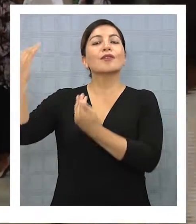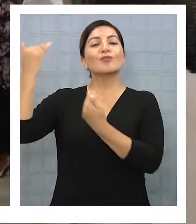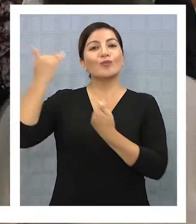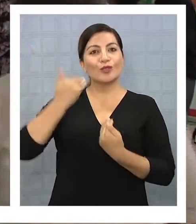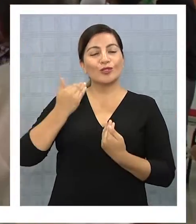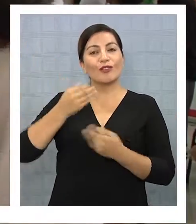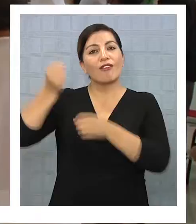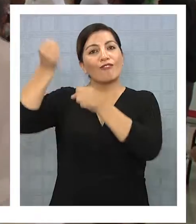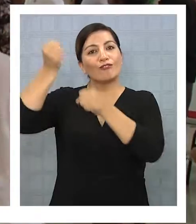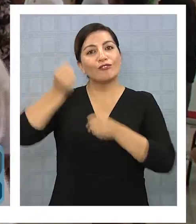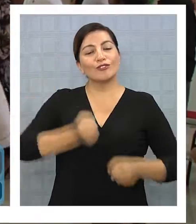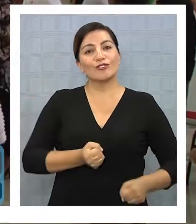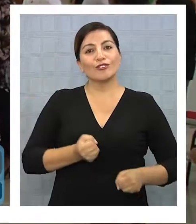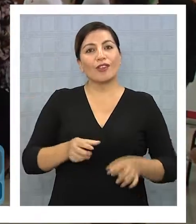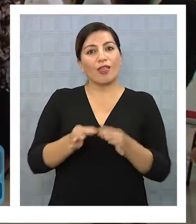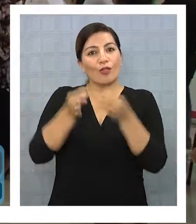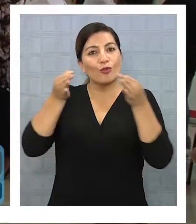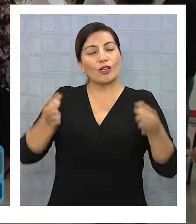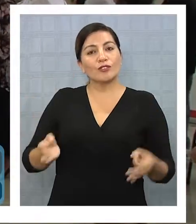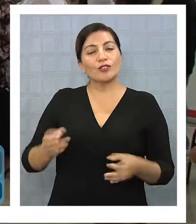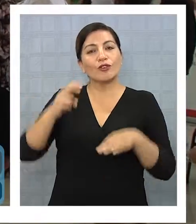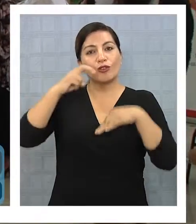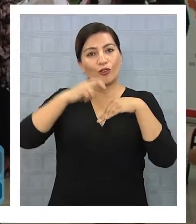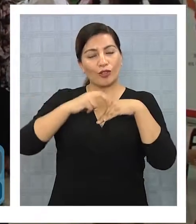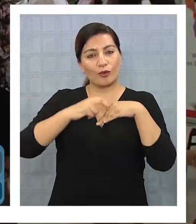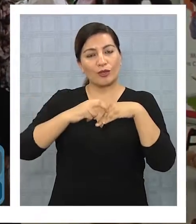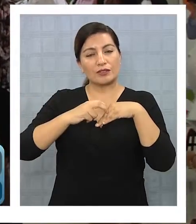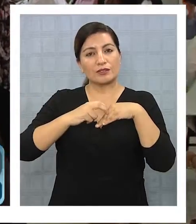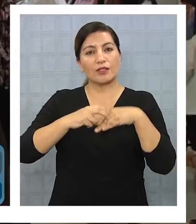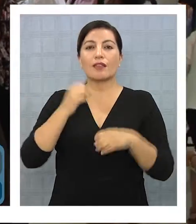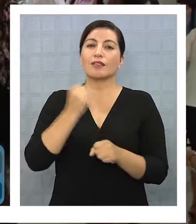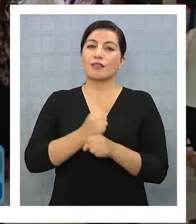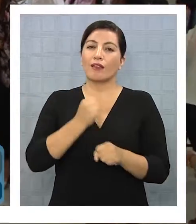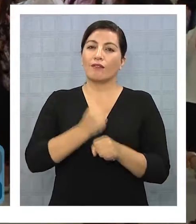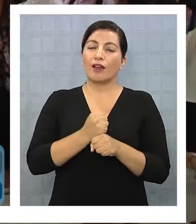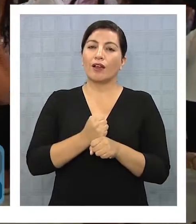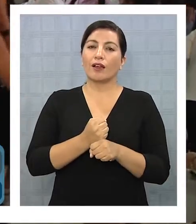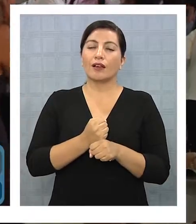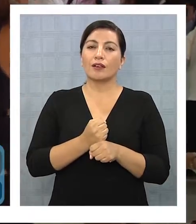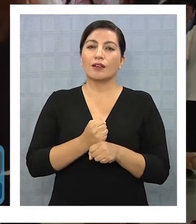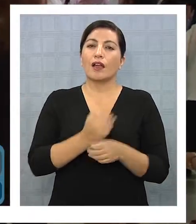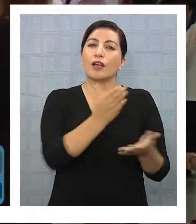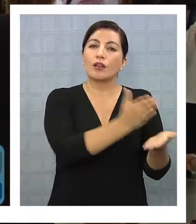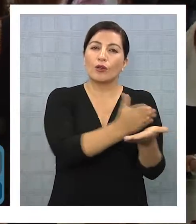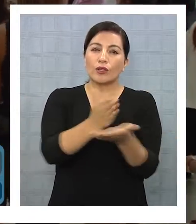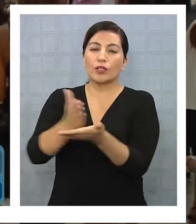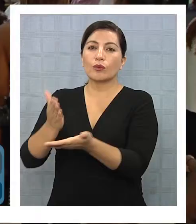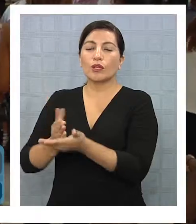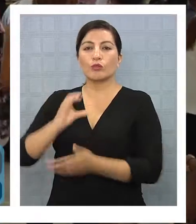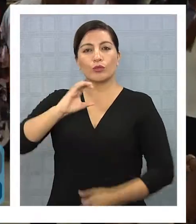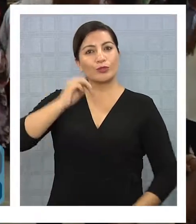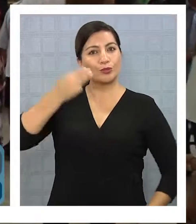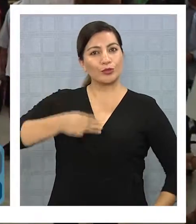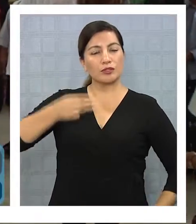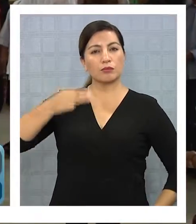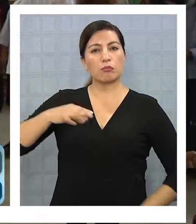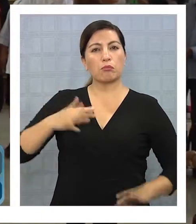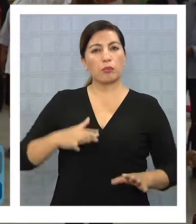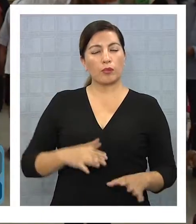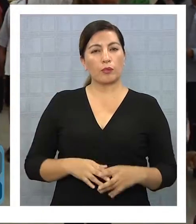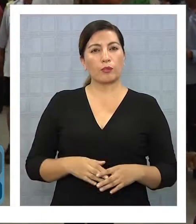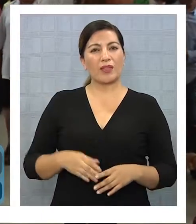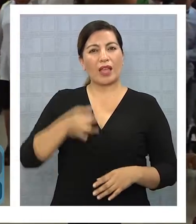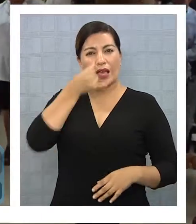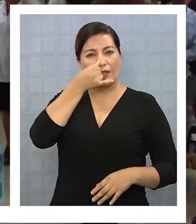estado dando la Fundación Educacional Coyaguasi. Viene trabajando con establecimientos de Cormudesi ya hace